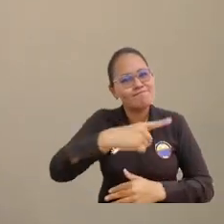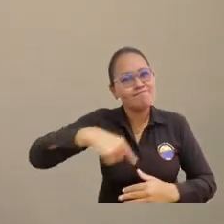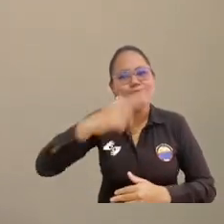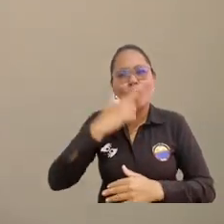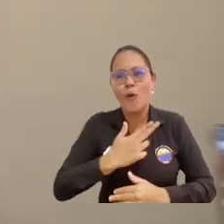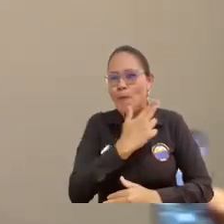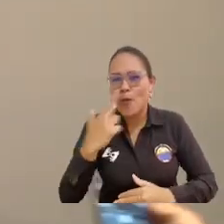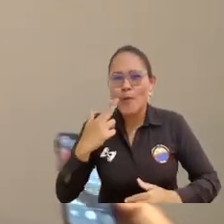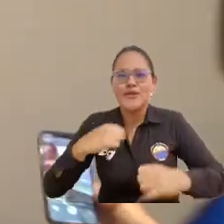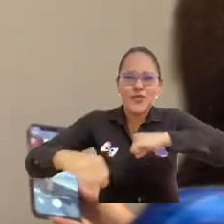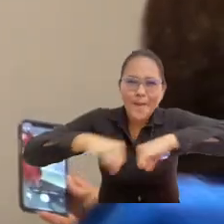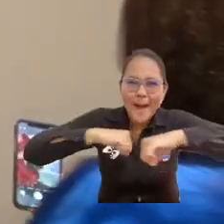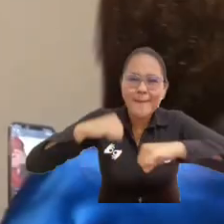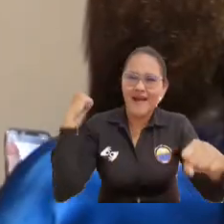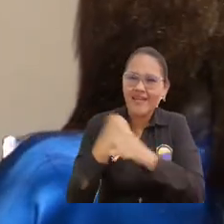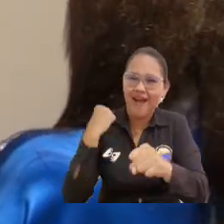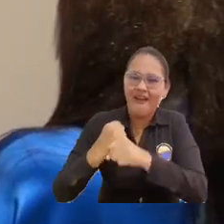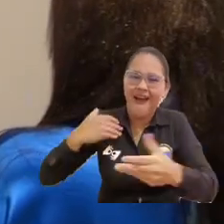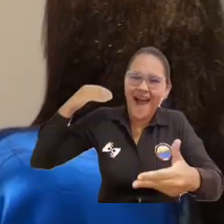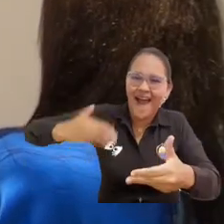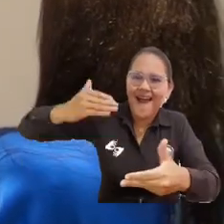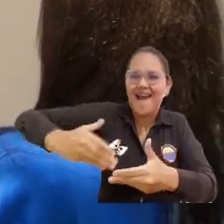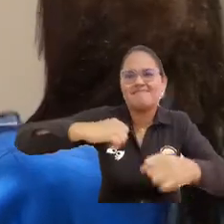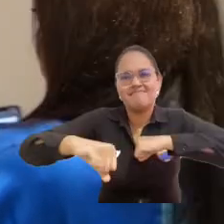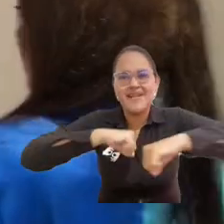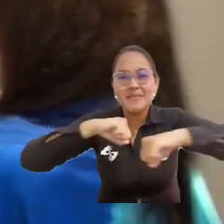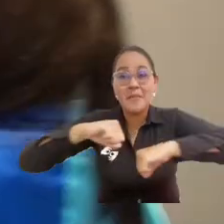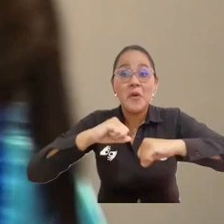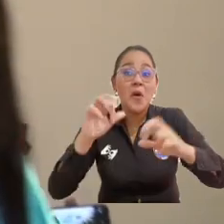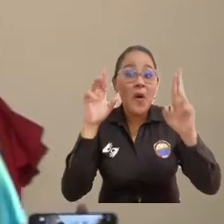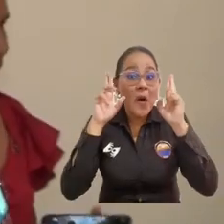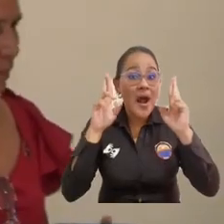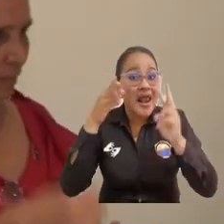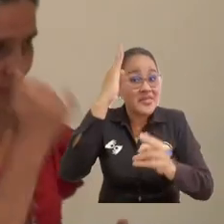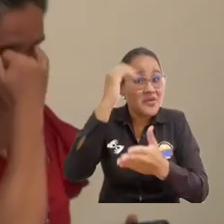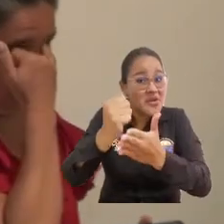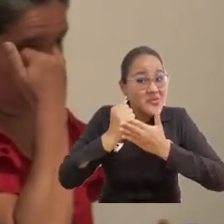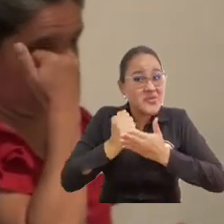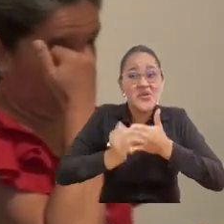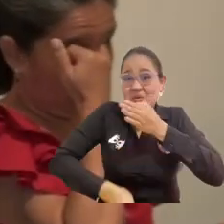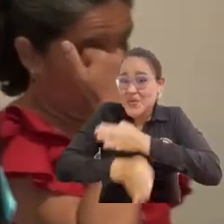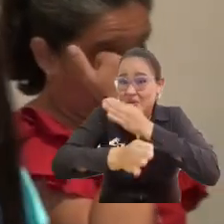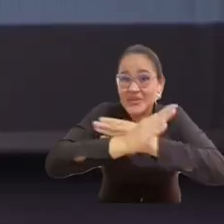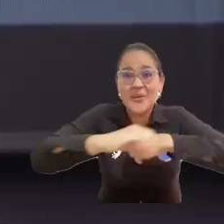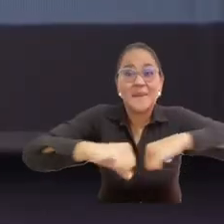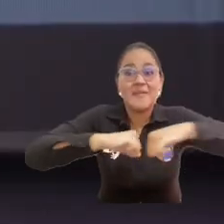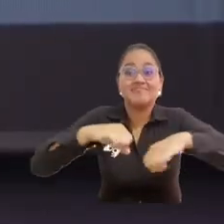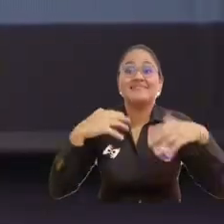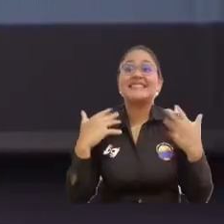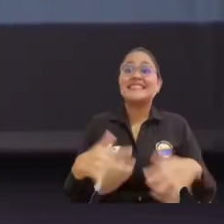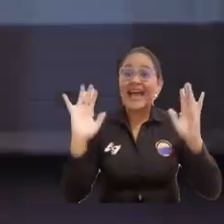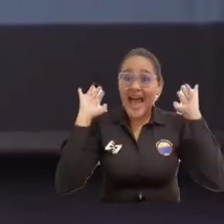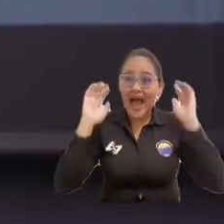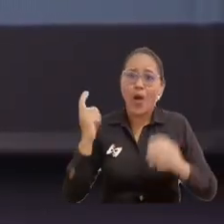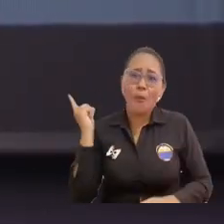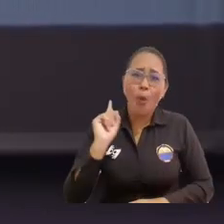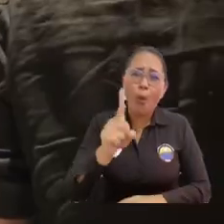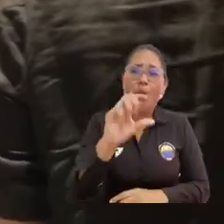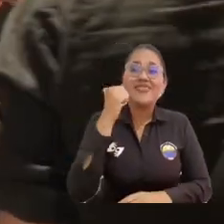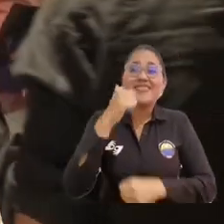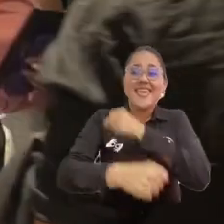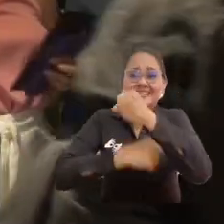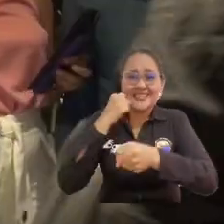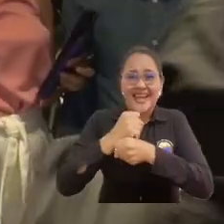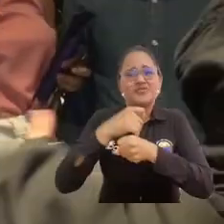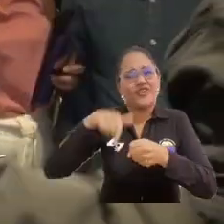amor y compromiso hemos hecho durante muchos años y que esperamos Dios nos permita seguir haciendo. Ya son 10 años de estar